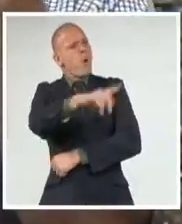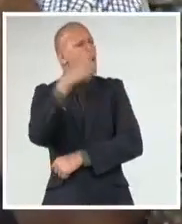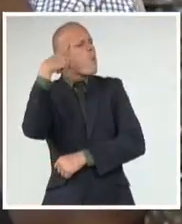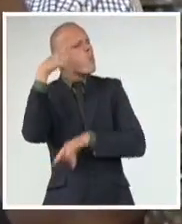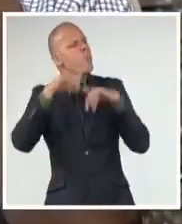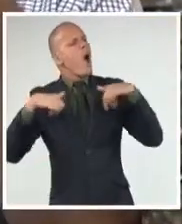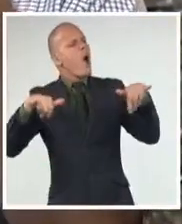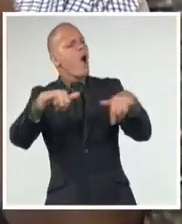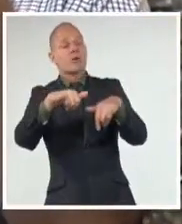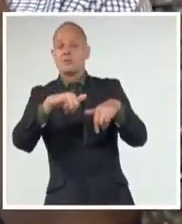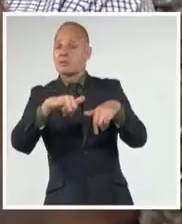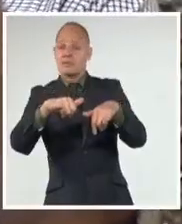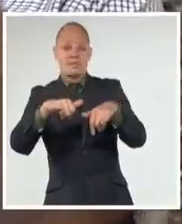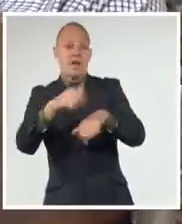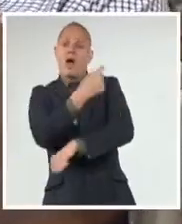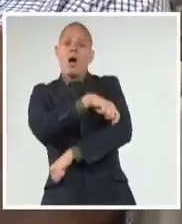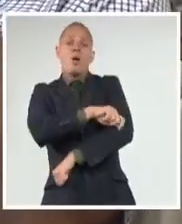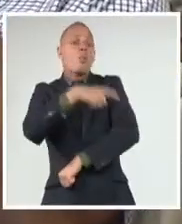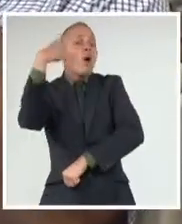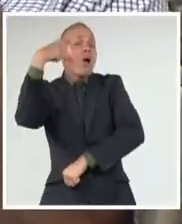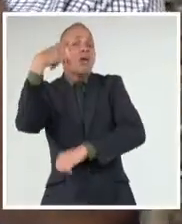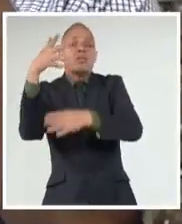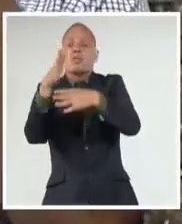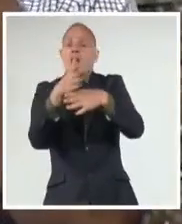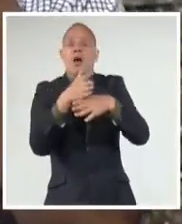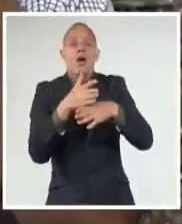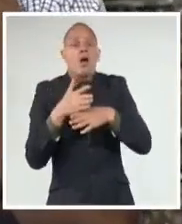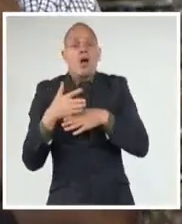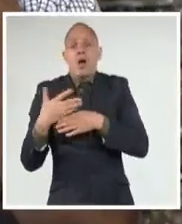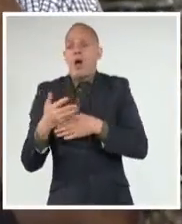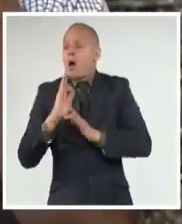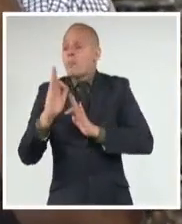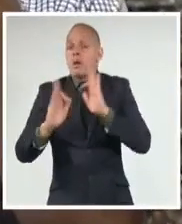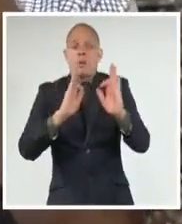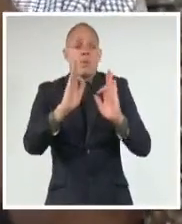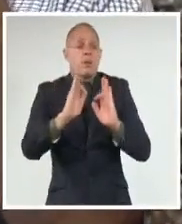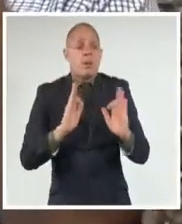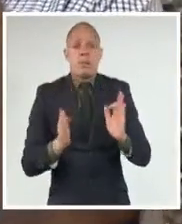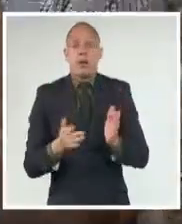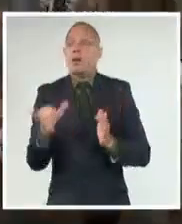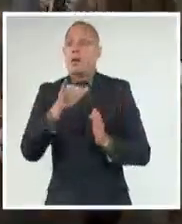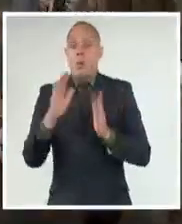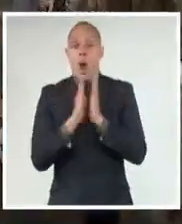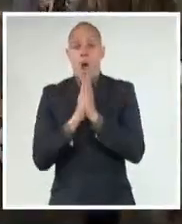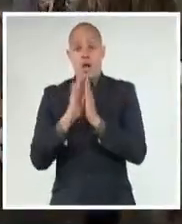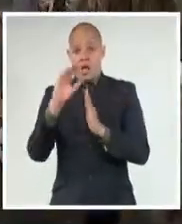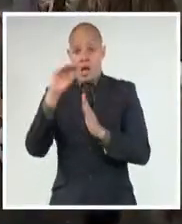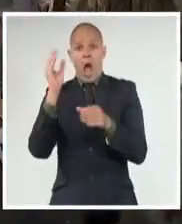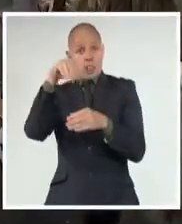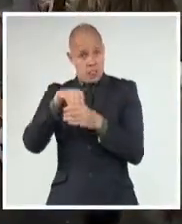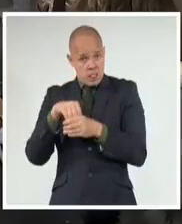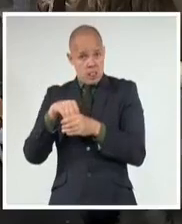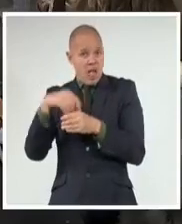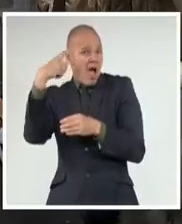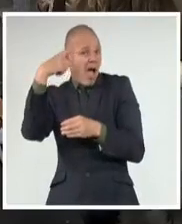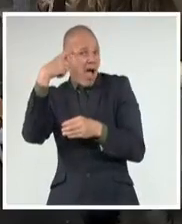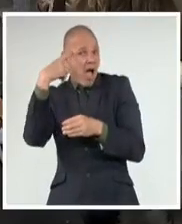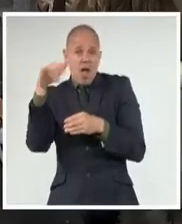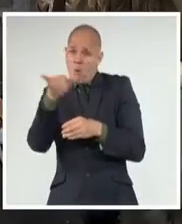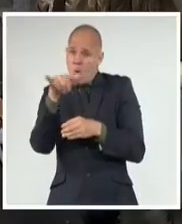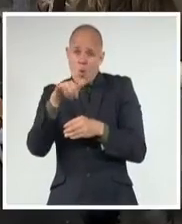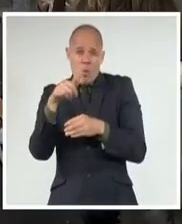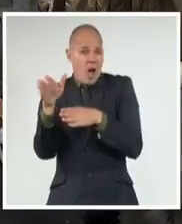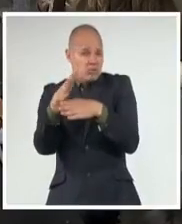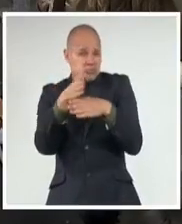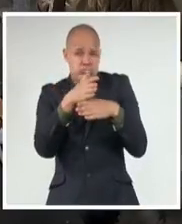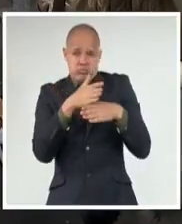diversa, que la iglesia es parte de Cuba, por lo tanto también es diversa, y que en esa construcción de la